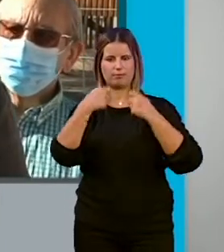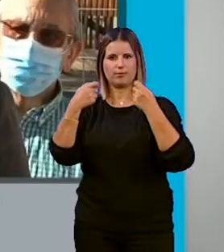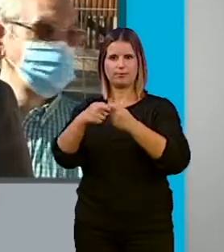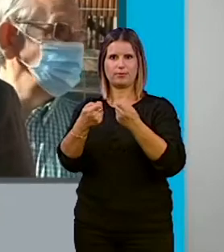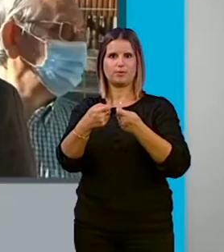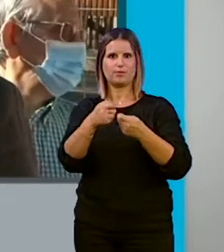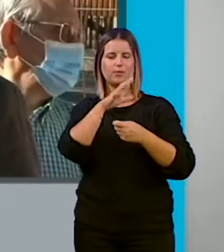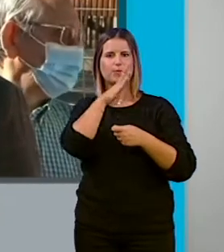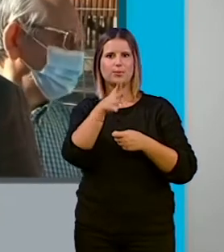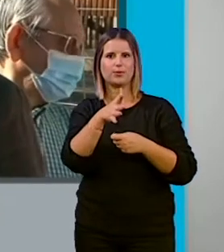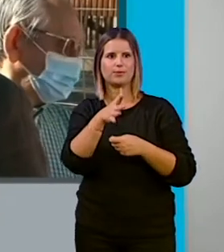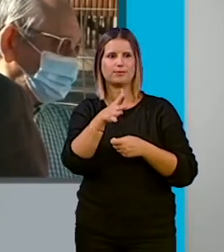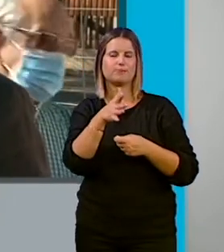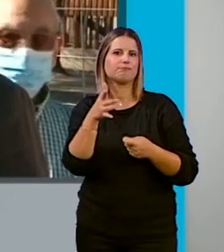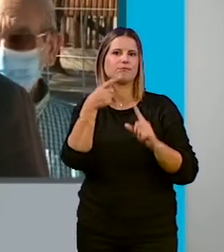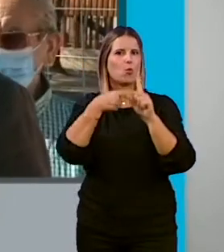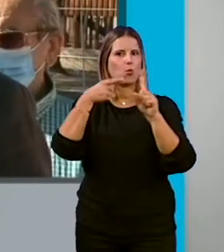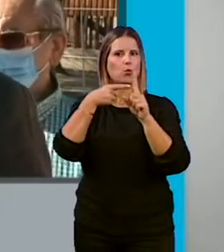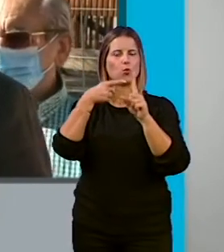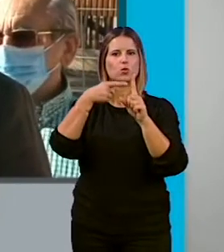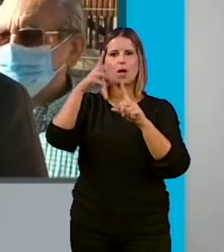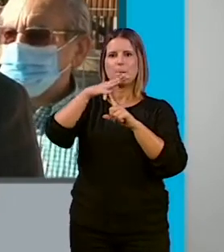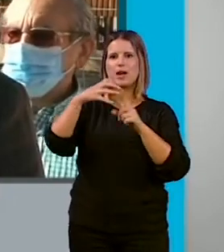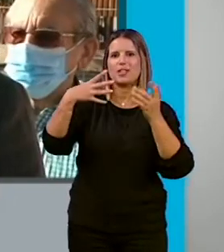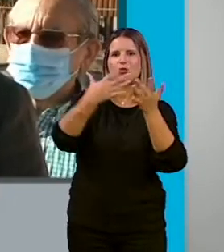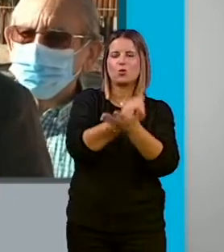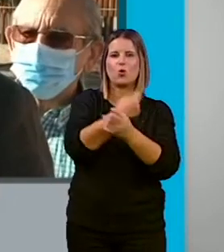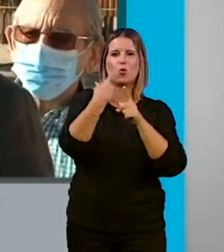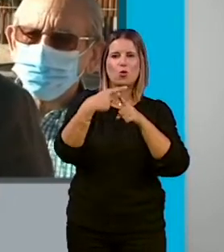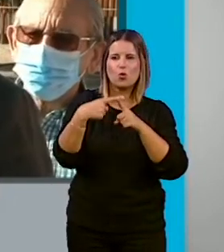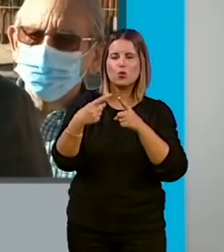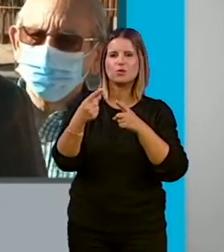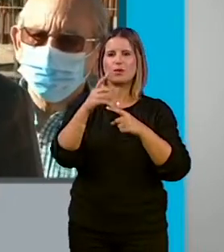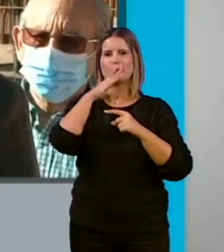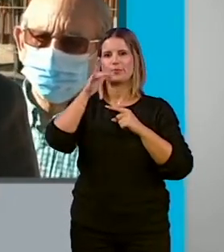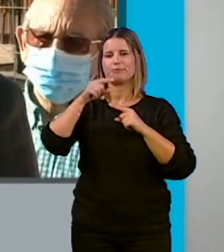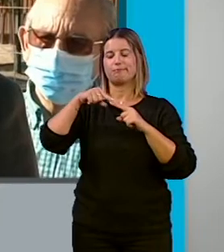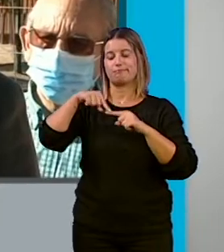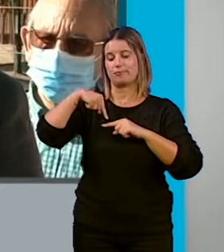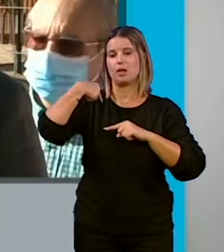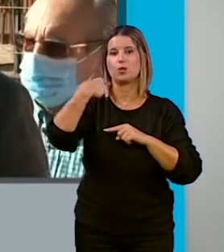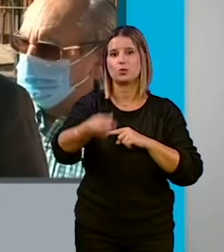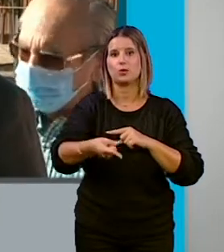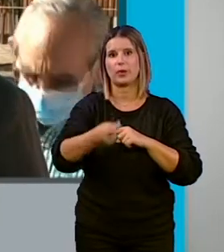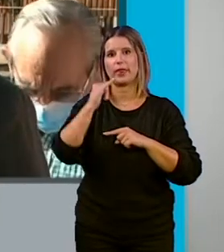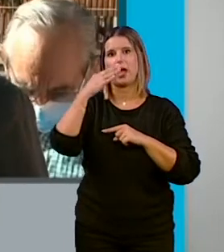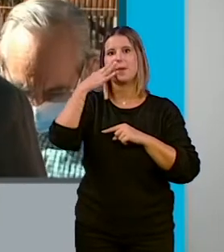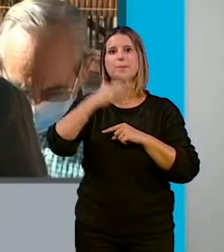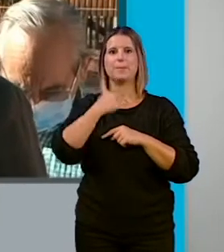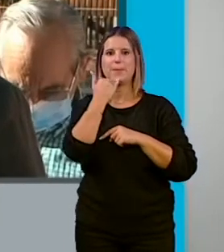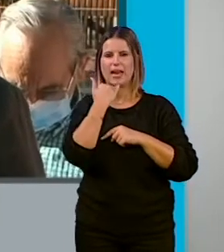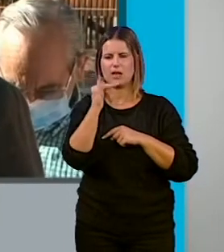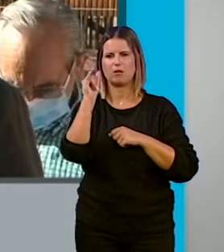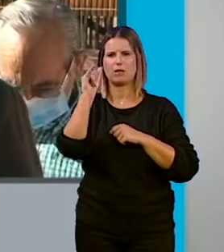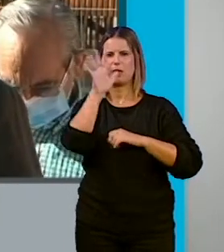cierre y está utilizándose para todo tipo de menesteres con las consecuencias de peligro y tal. Se celebran